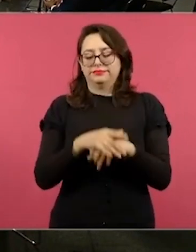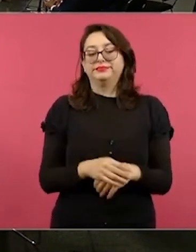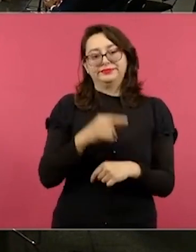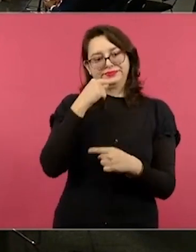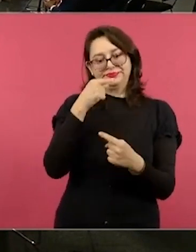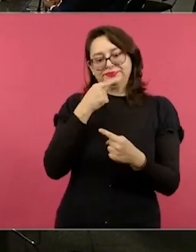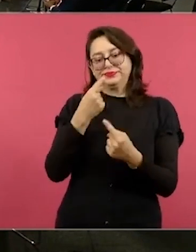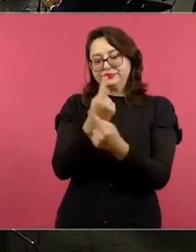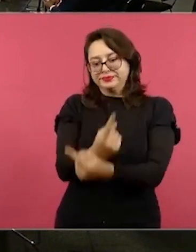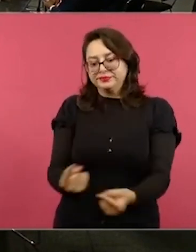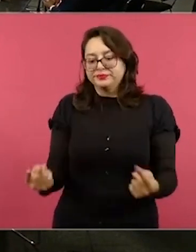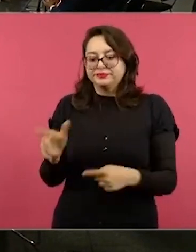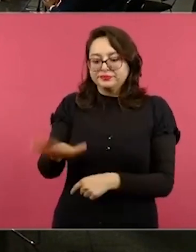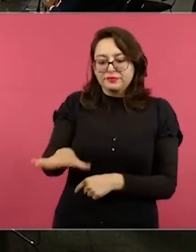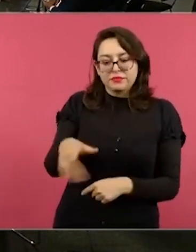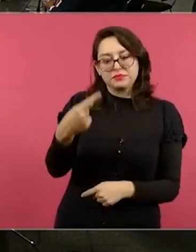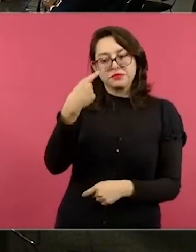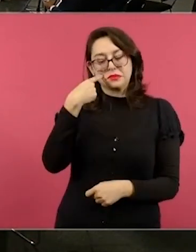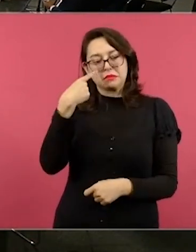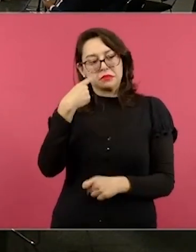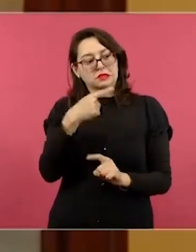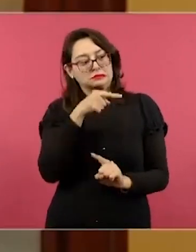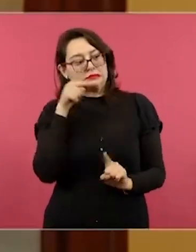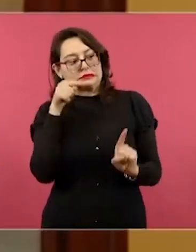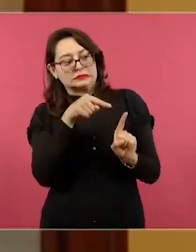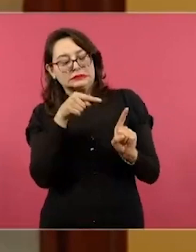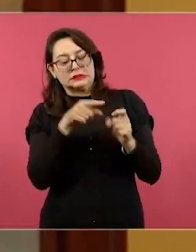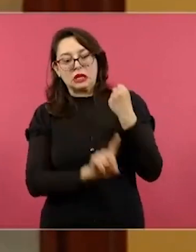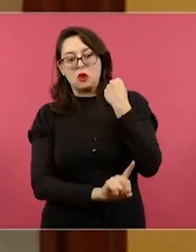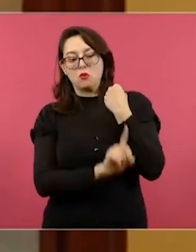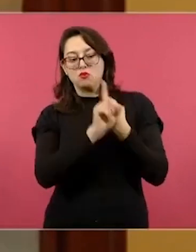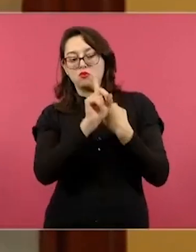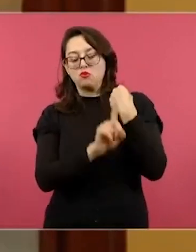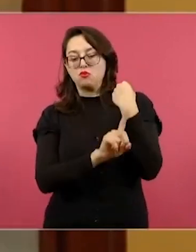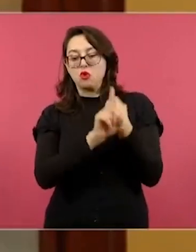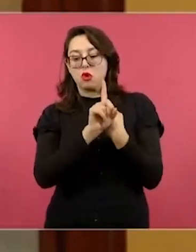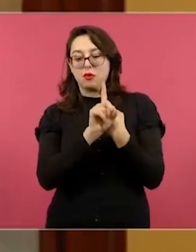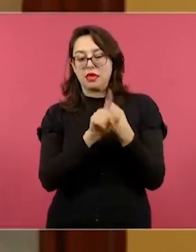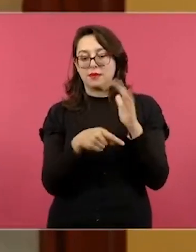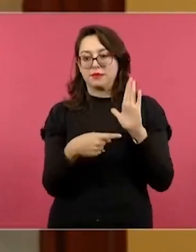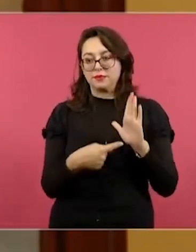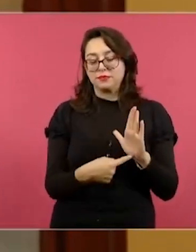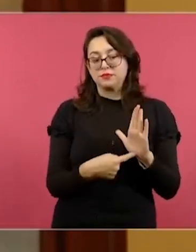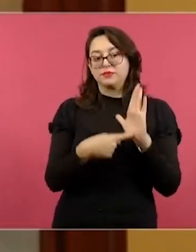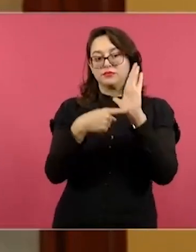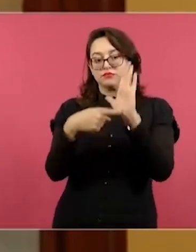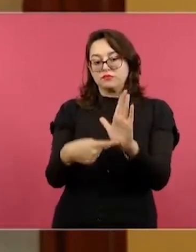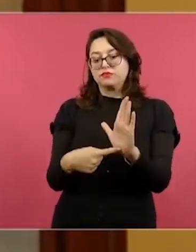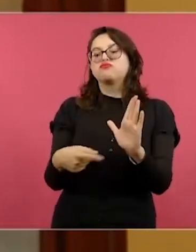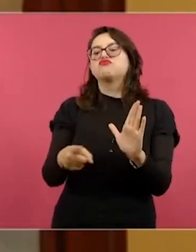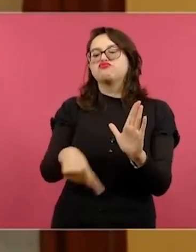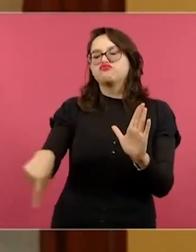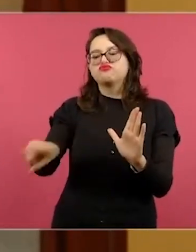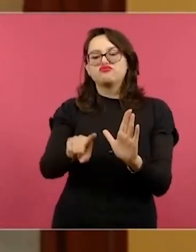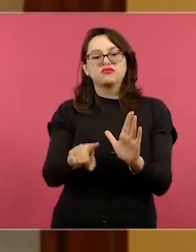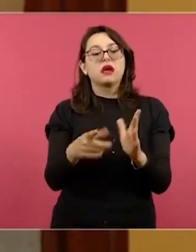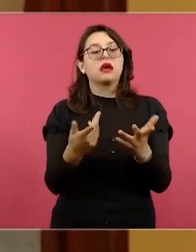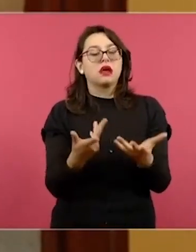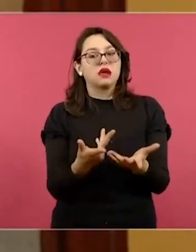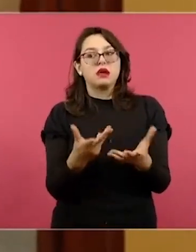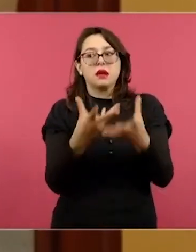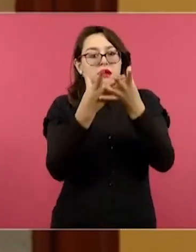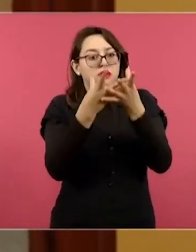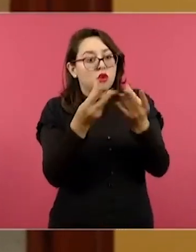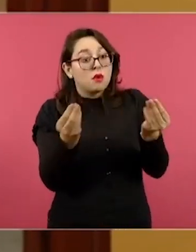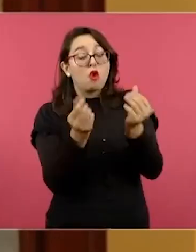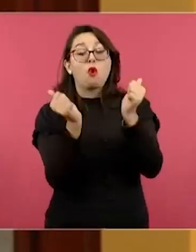este conflicto van a diseñar una campaña en donde ellos tengan una forma de resolver un conflicto de forma pacífica.